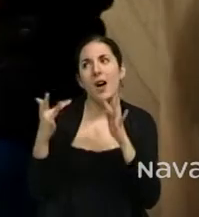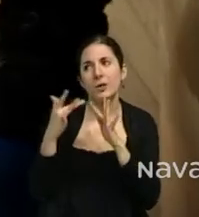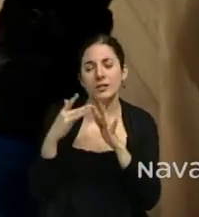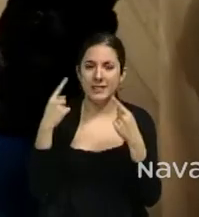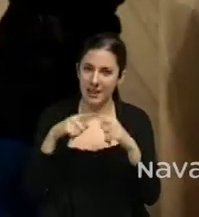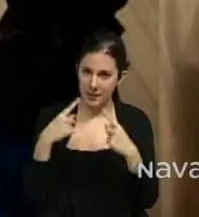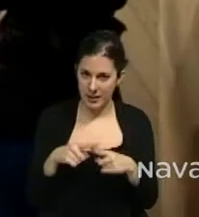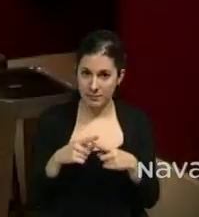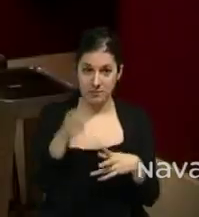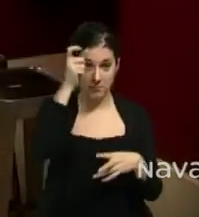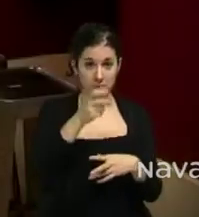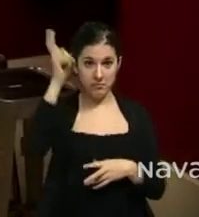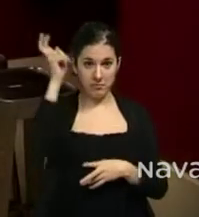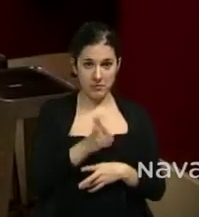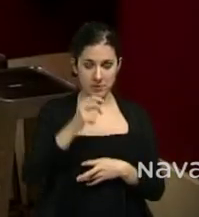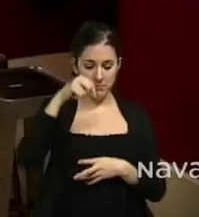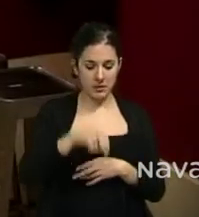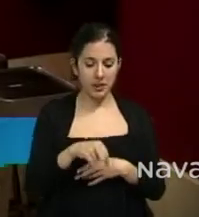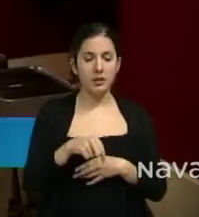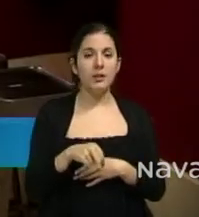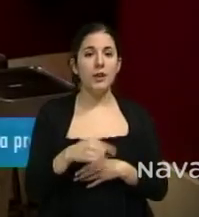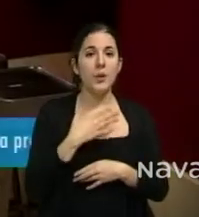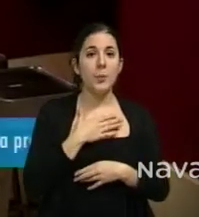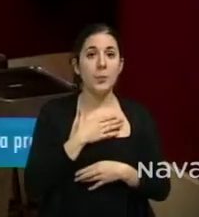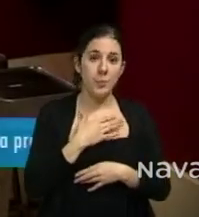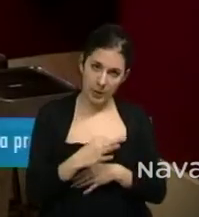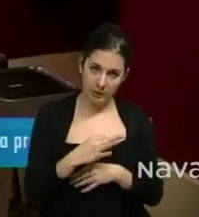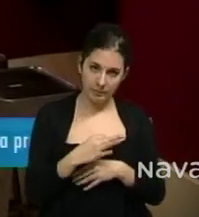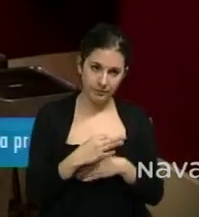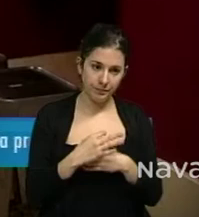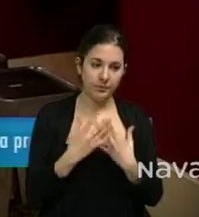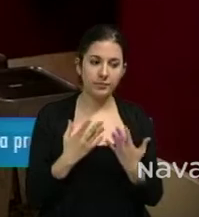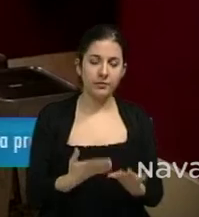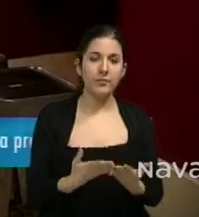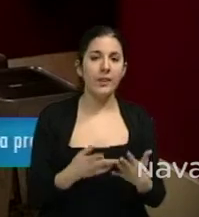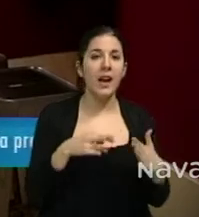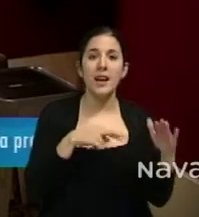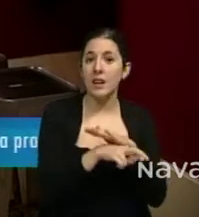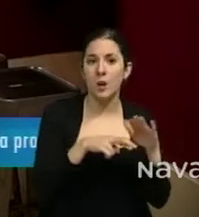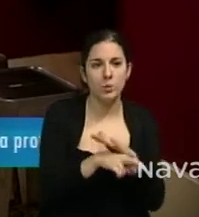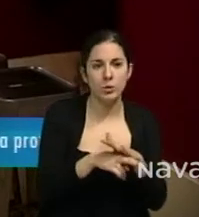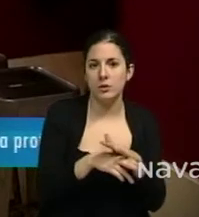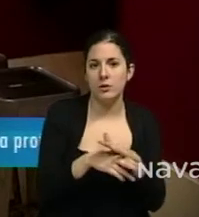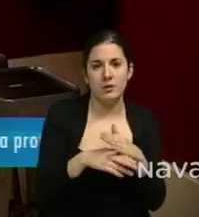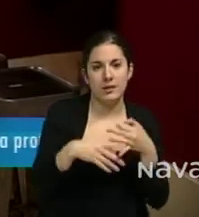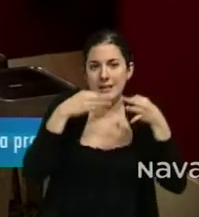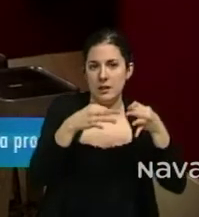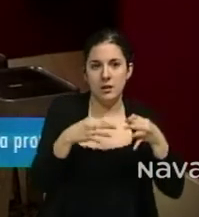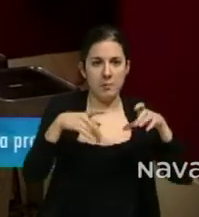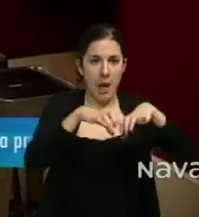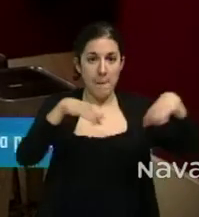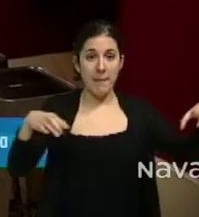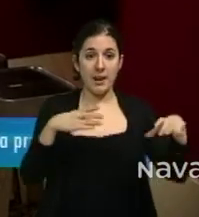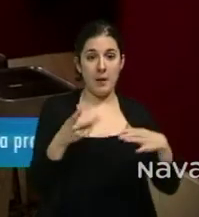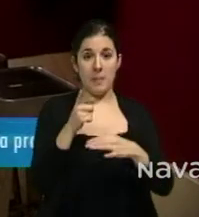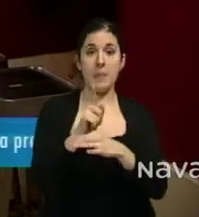El cliente cuando llega a nuestro local dispone, además de los recursos de siempre, que es acercarse a la barra a pedir o